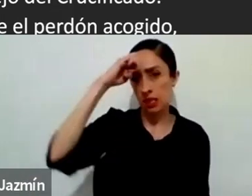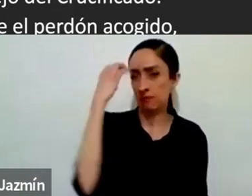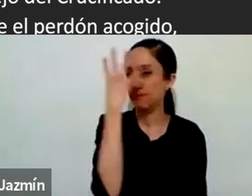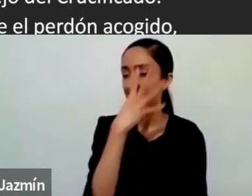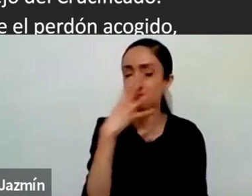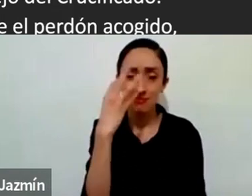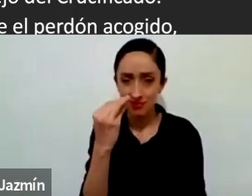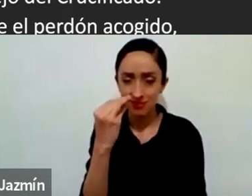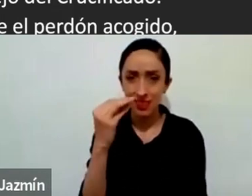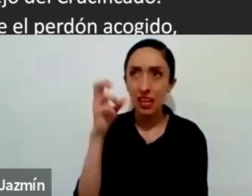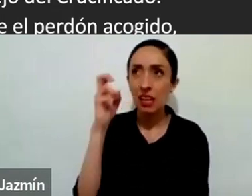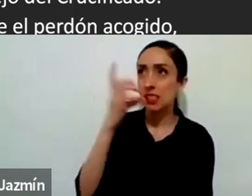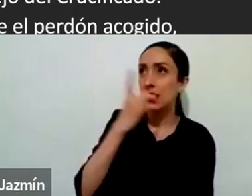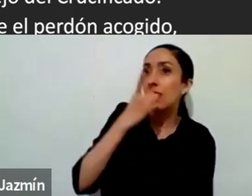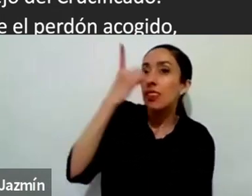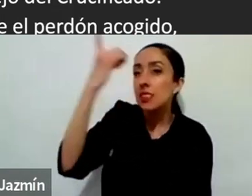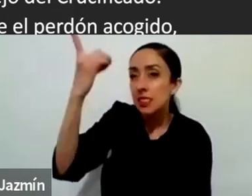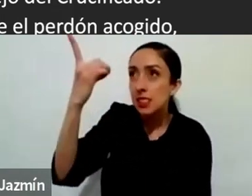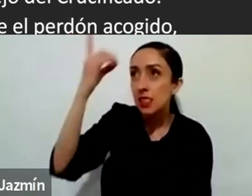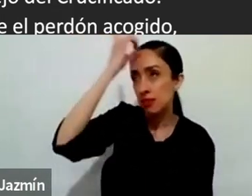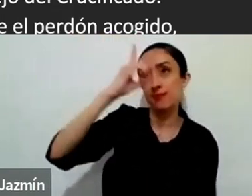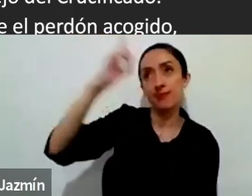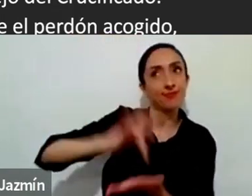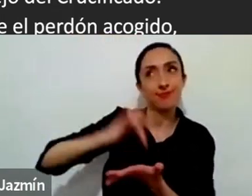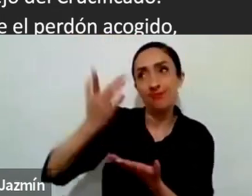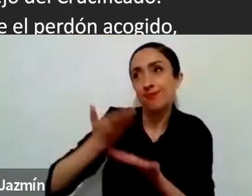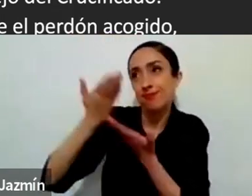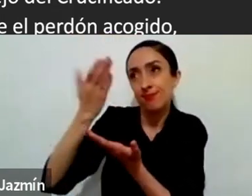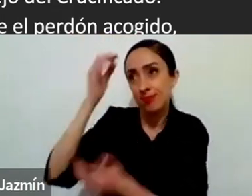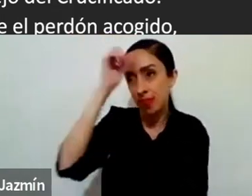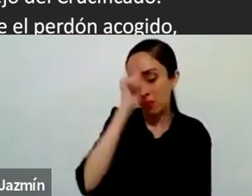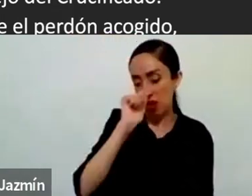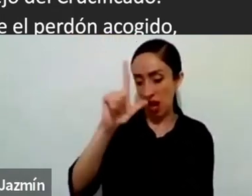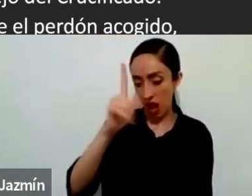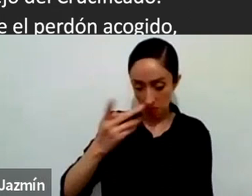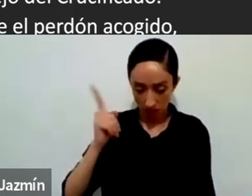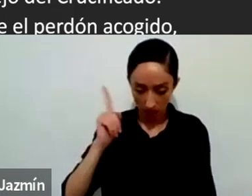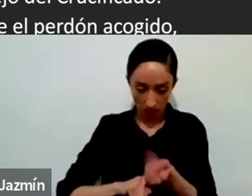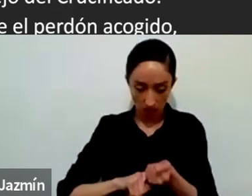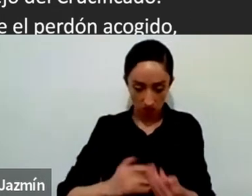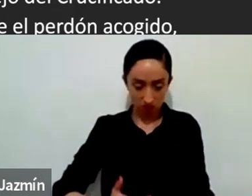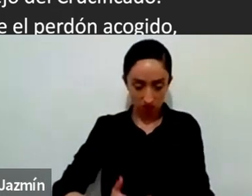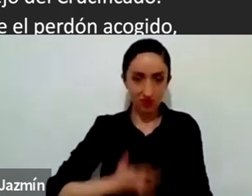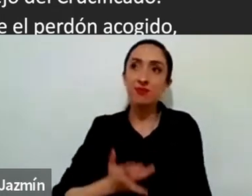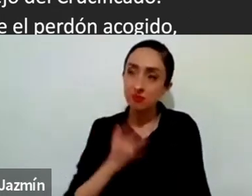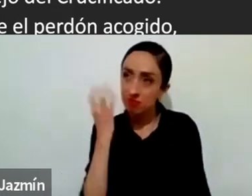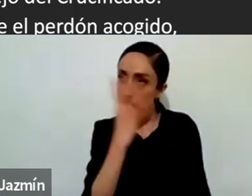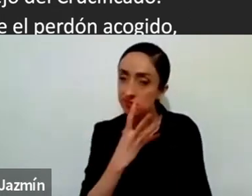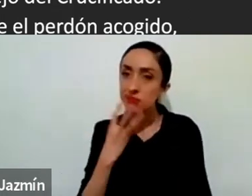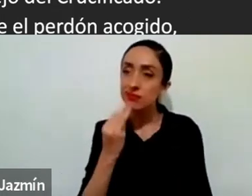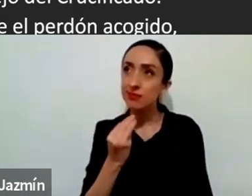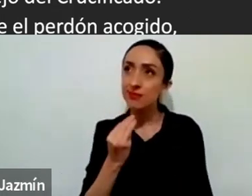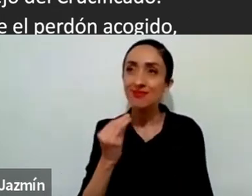experiencias que a lo mejor han marcado mi alma desde una perspectiva donde el Señor me está invitando